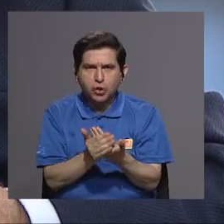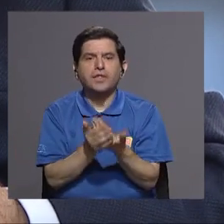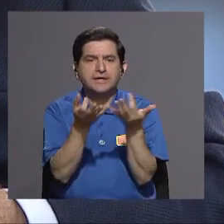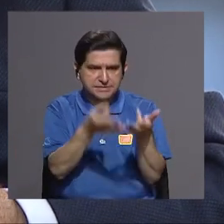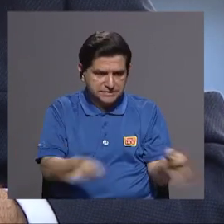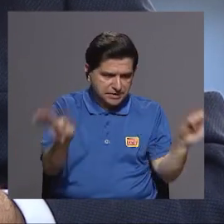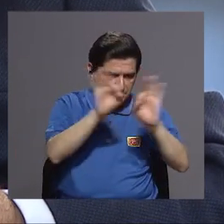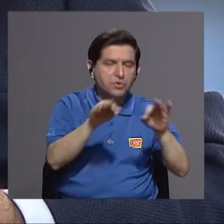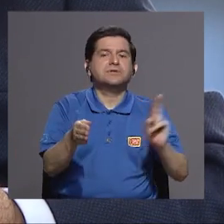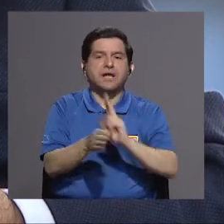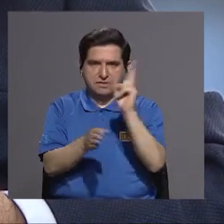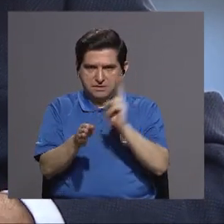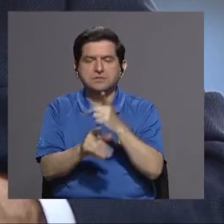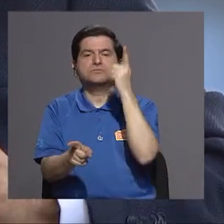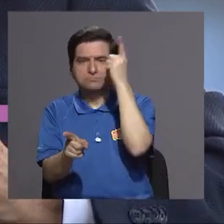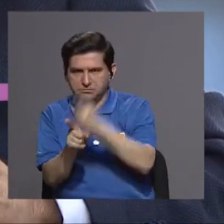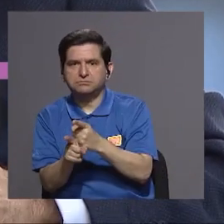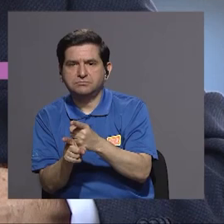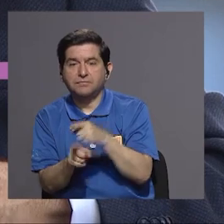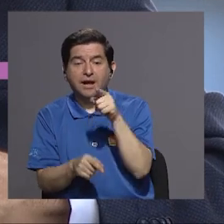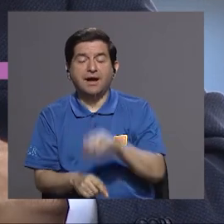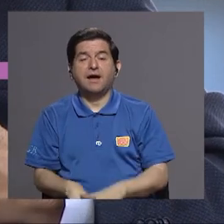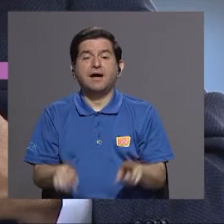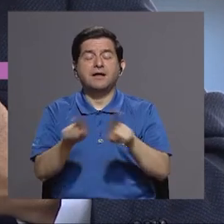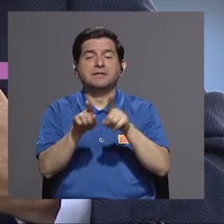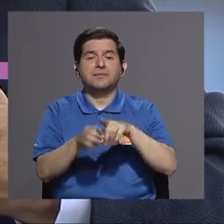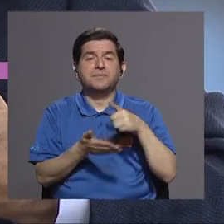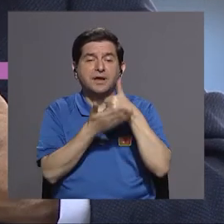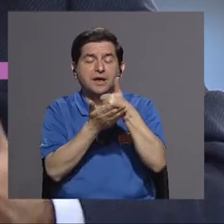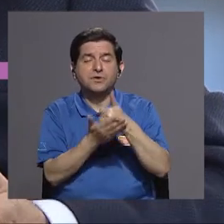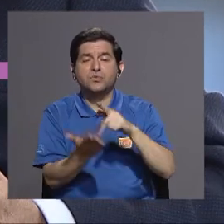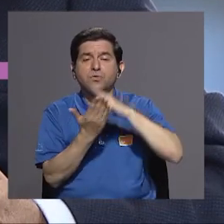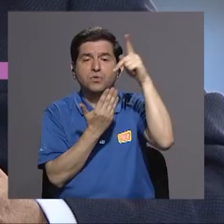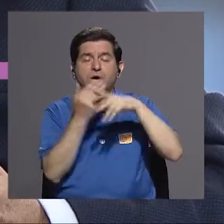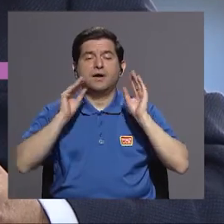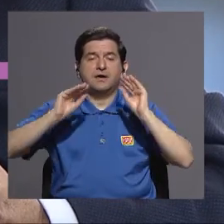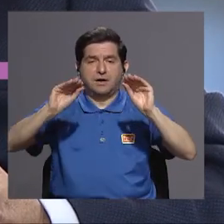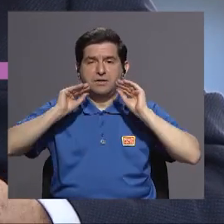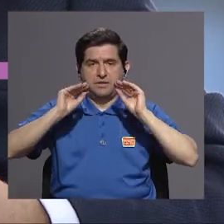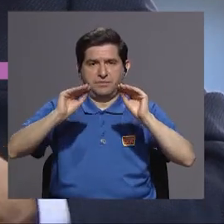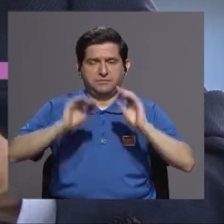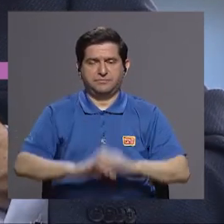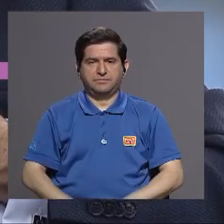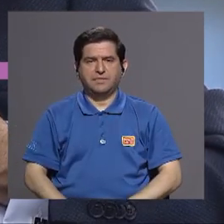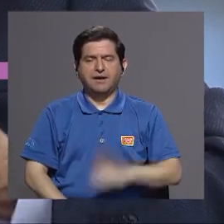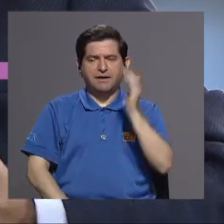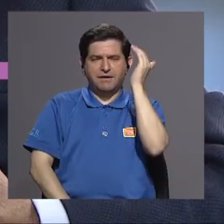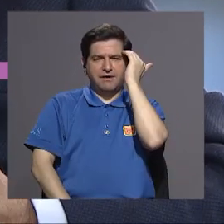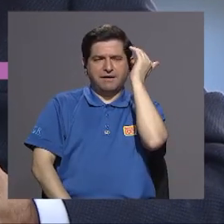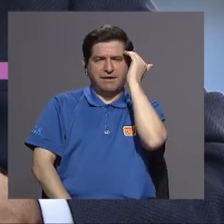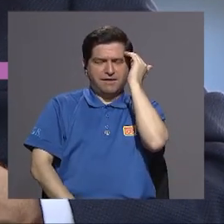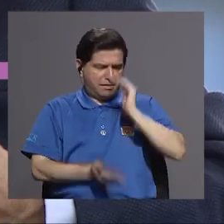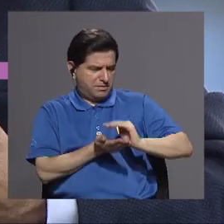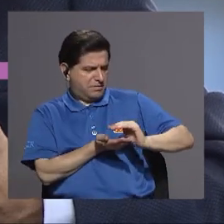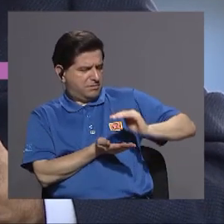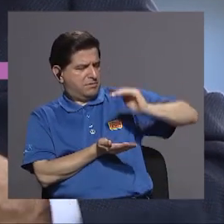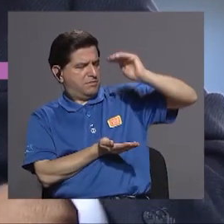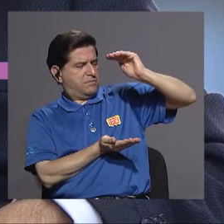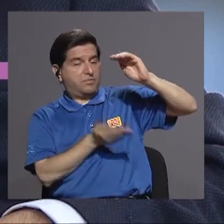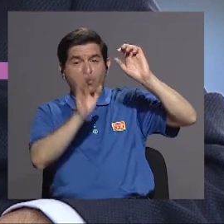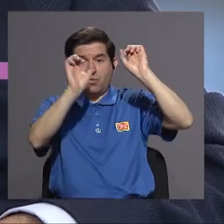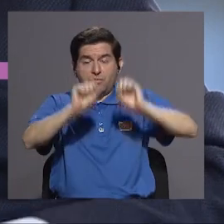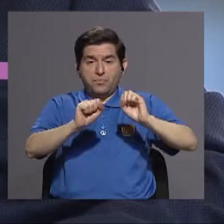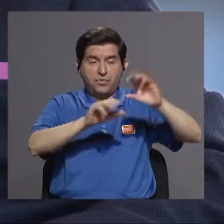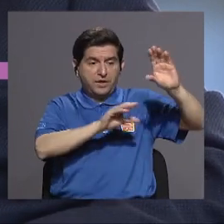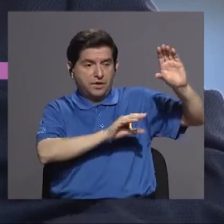importantes y pertinentes y eso alimenta también los programas docentes verdad el conocimiento para poderlo